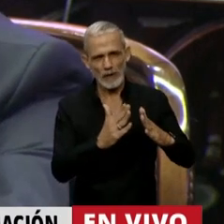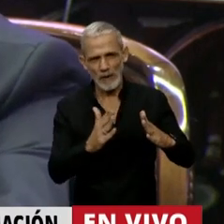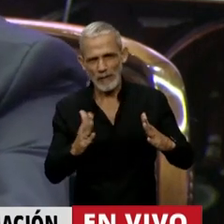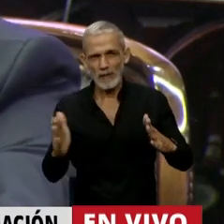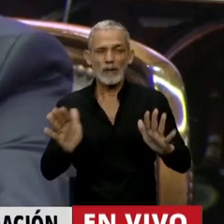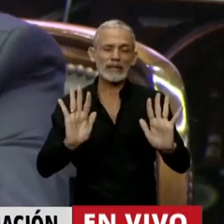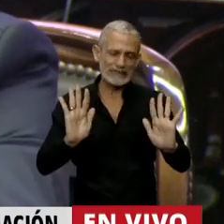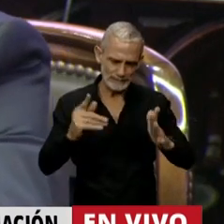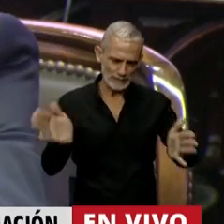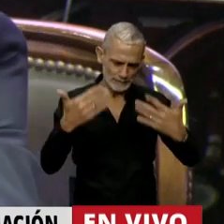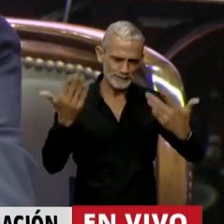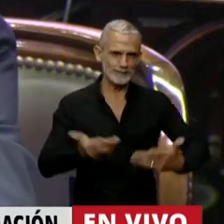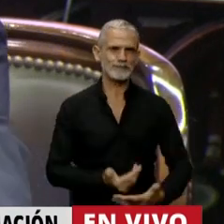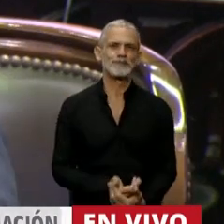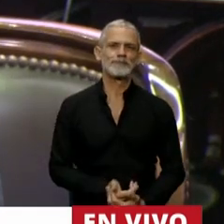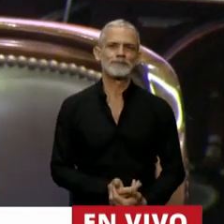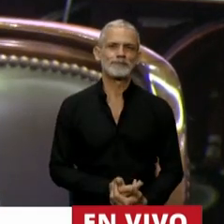diputado Ferraro, métale nomás.